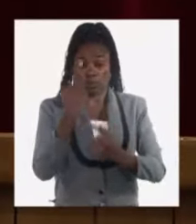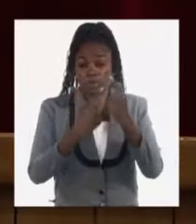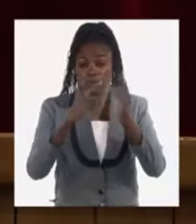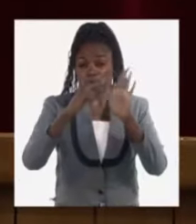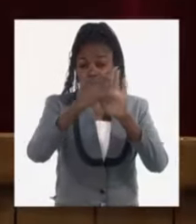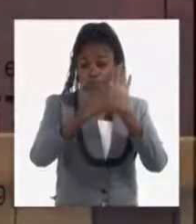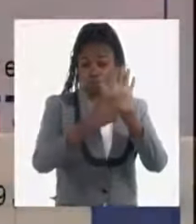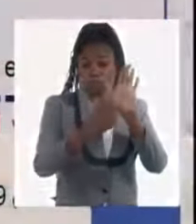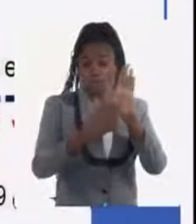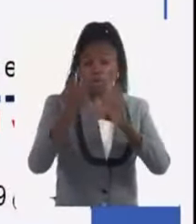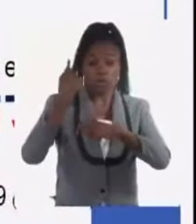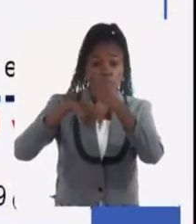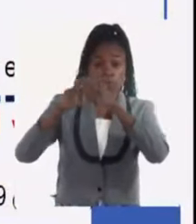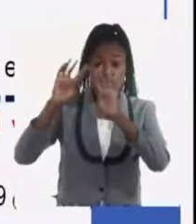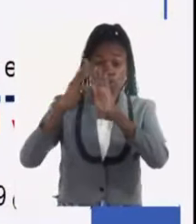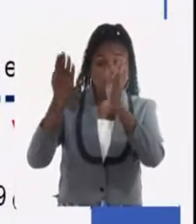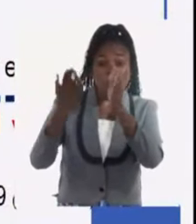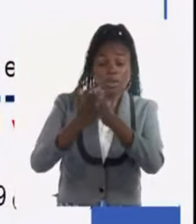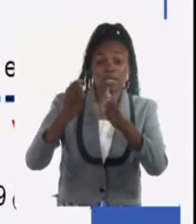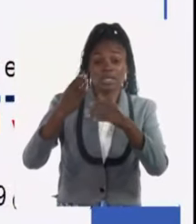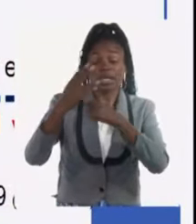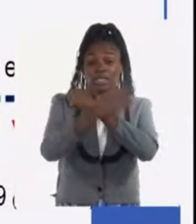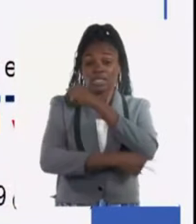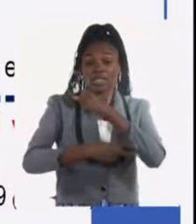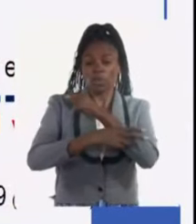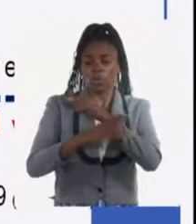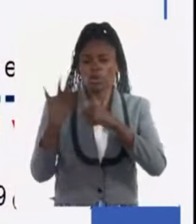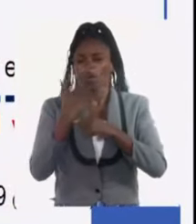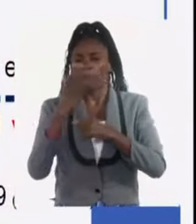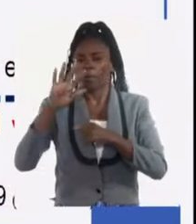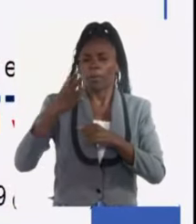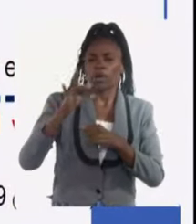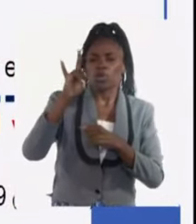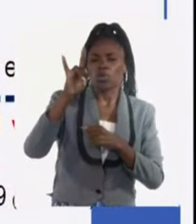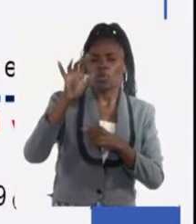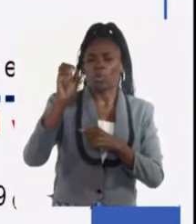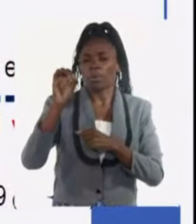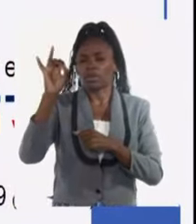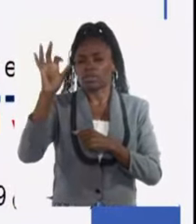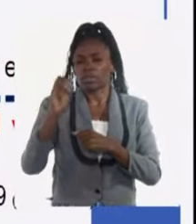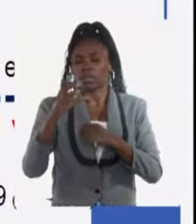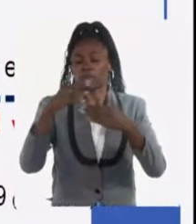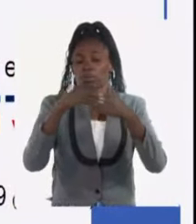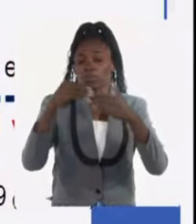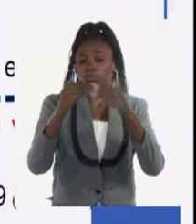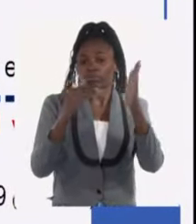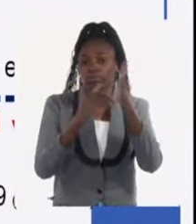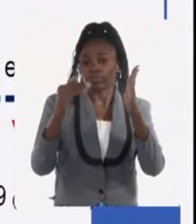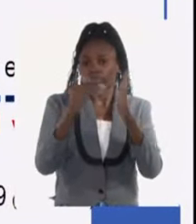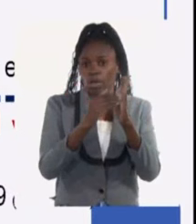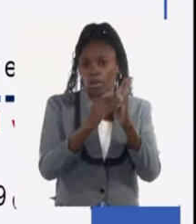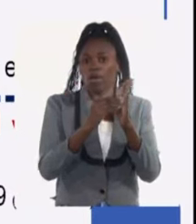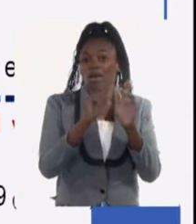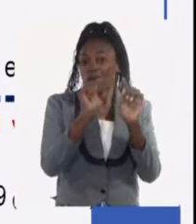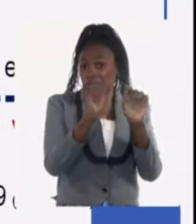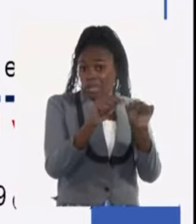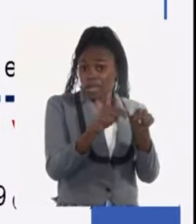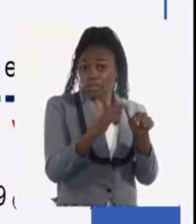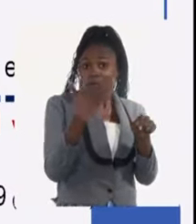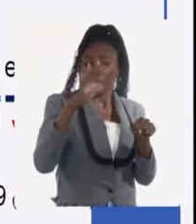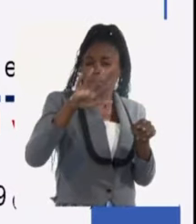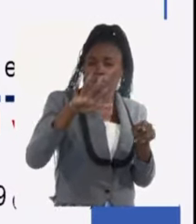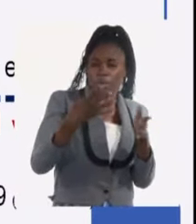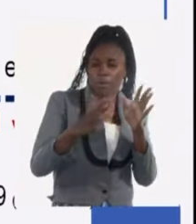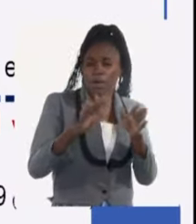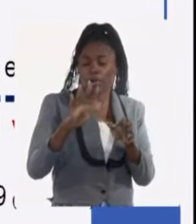Las exportaciones totales del país van a cerrar en el entorno de los 9.070 millones de dólares. Ello implica, esa cifra es